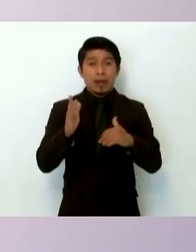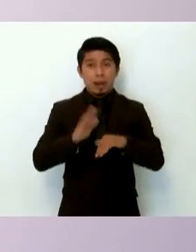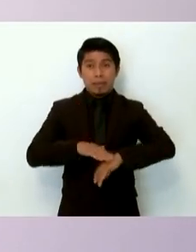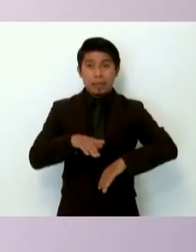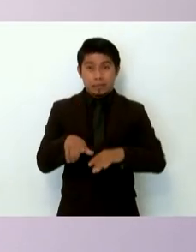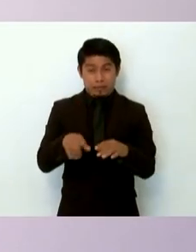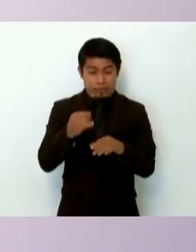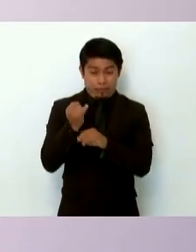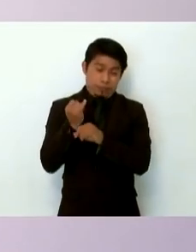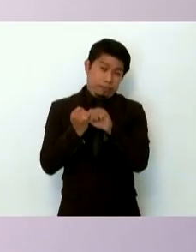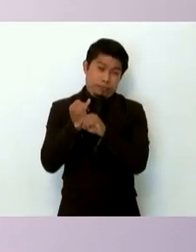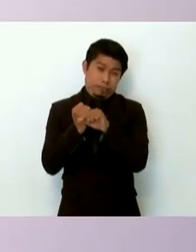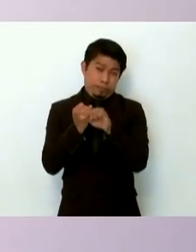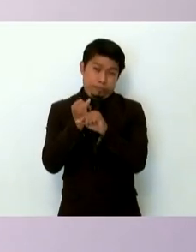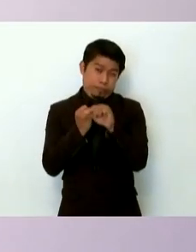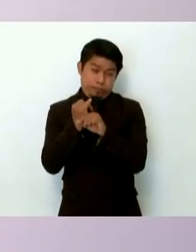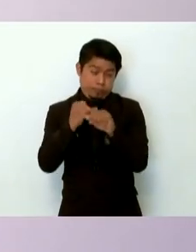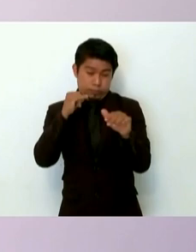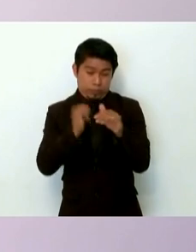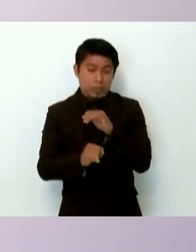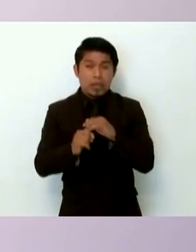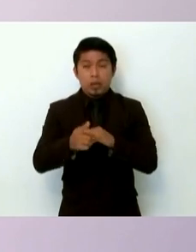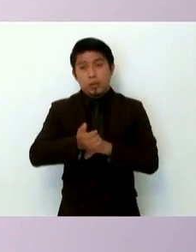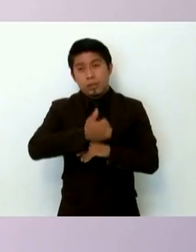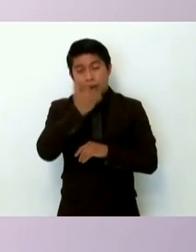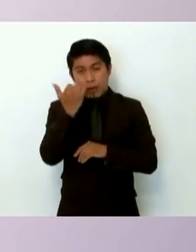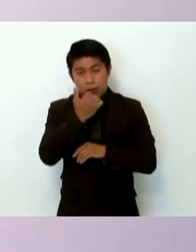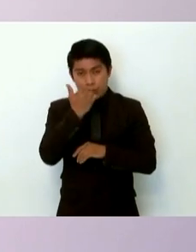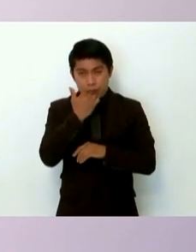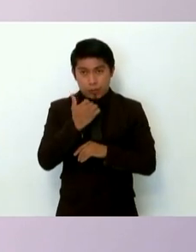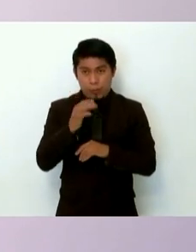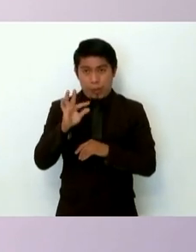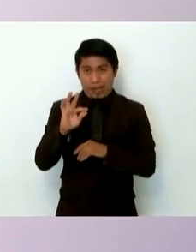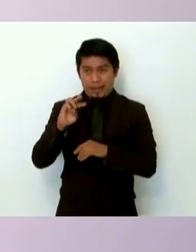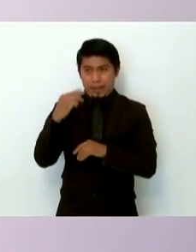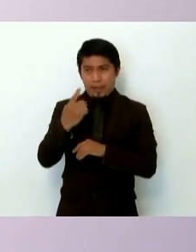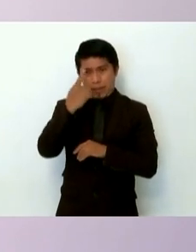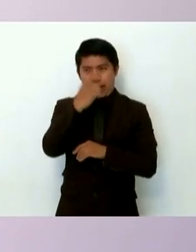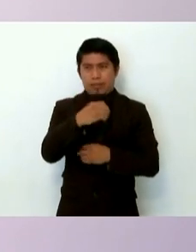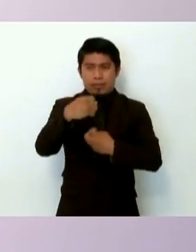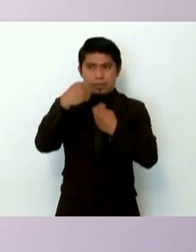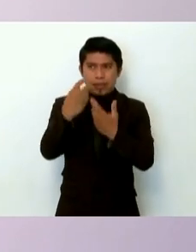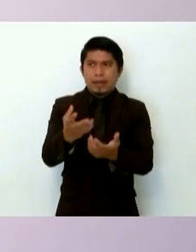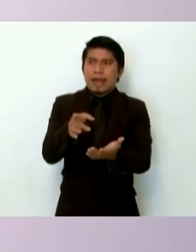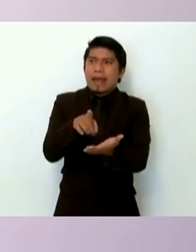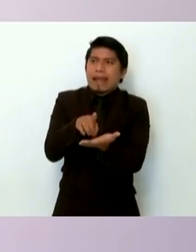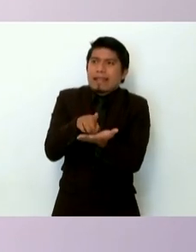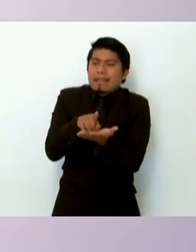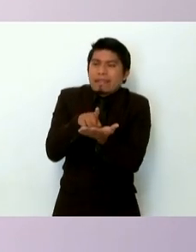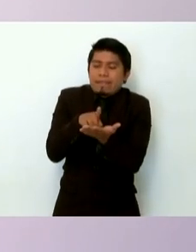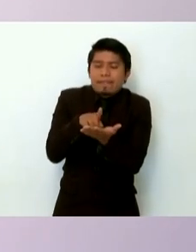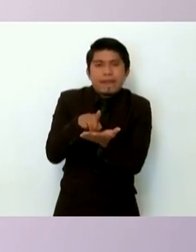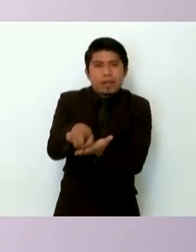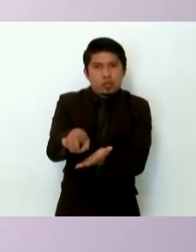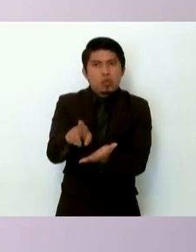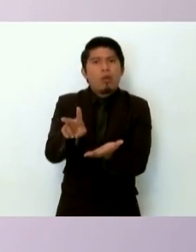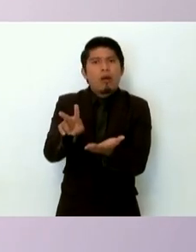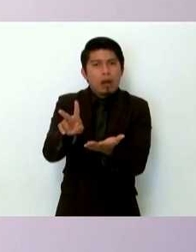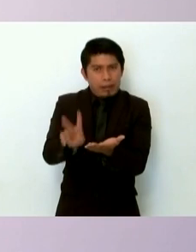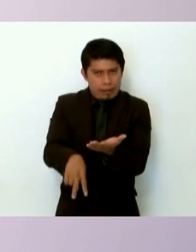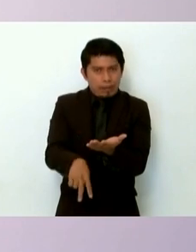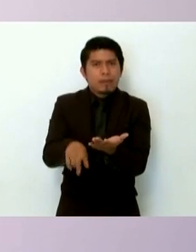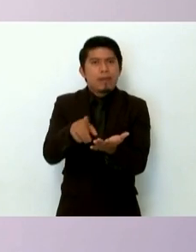exhaustiva investigación y busca de los estudiantes para garantizar el derecho a la verdad